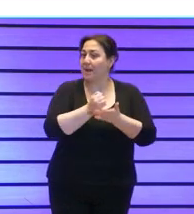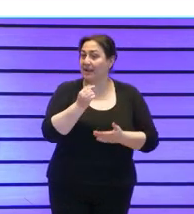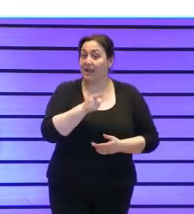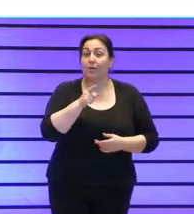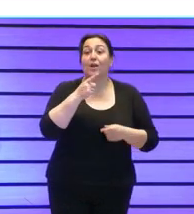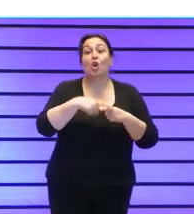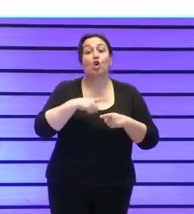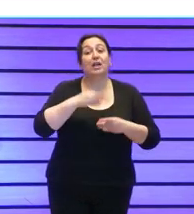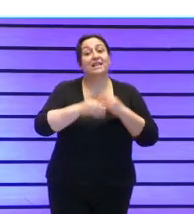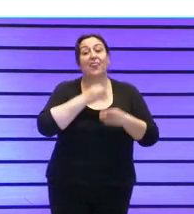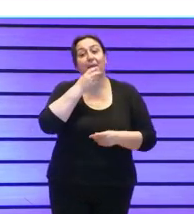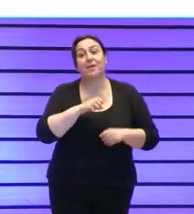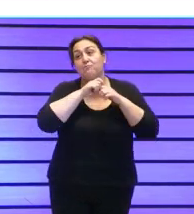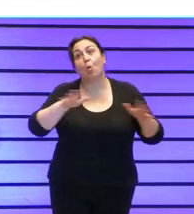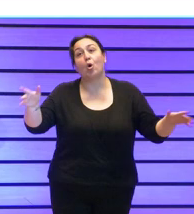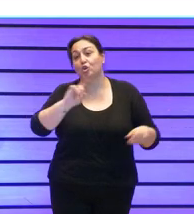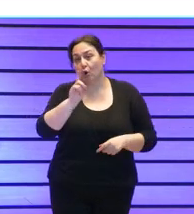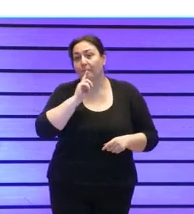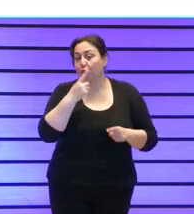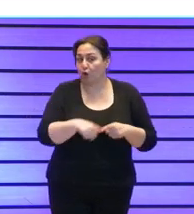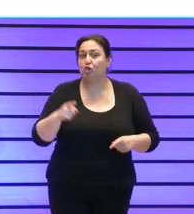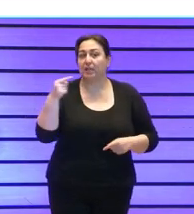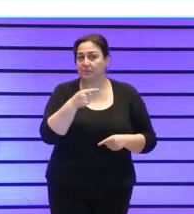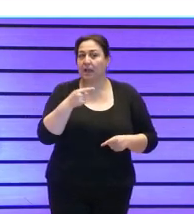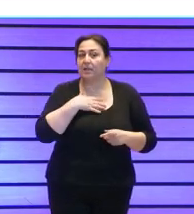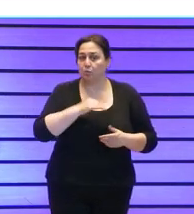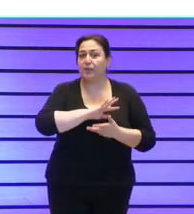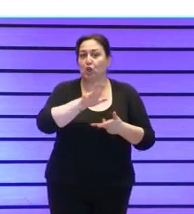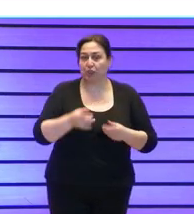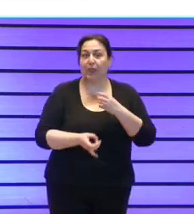buenas prácticas pero las malas sí que son noticiables